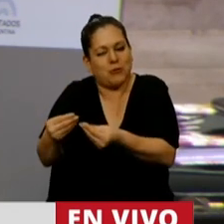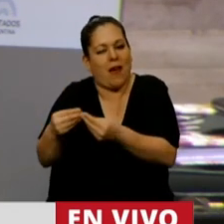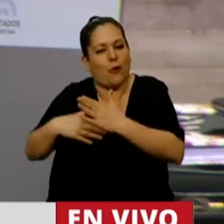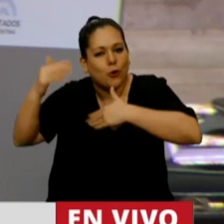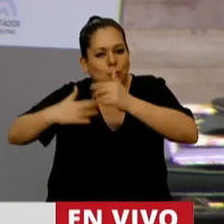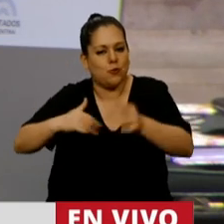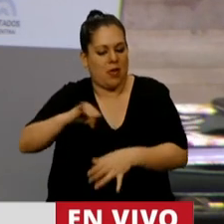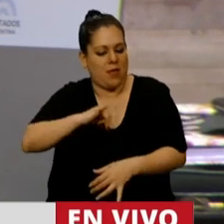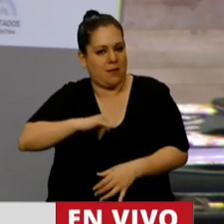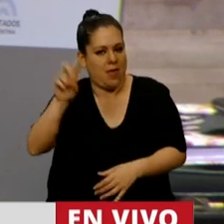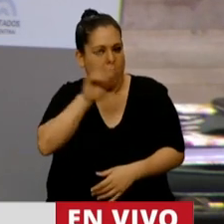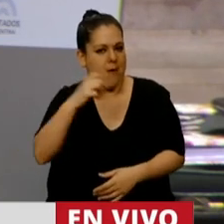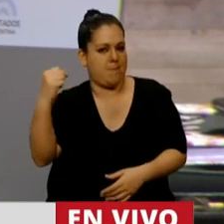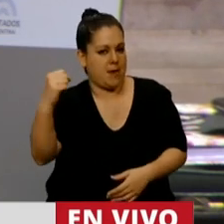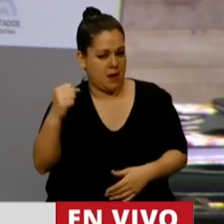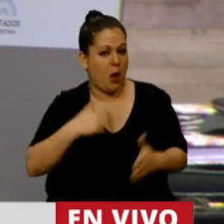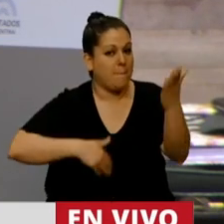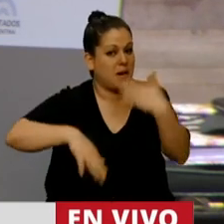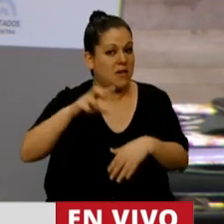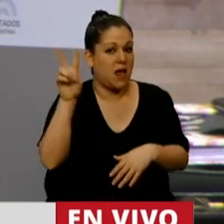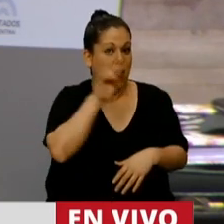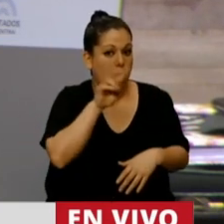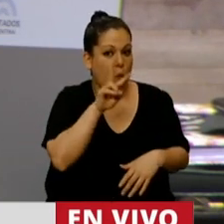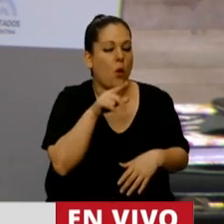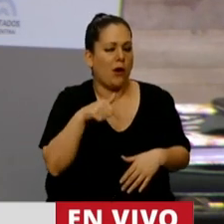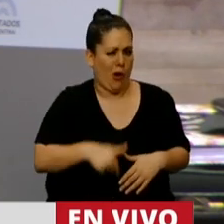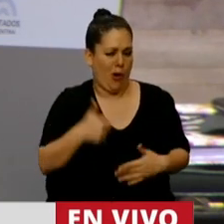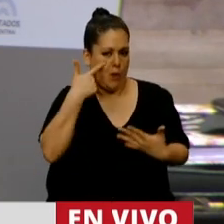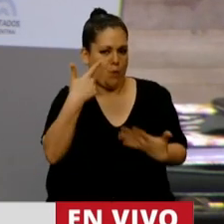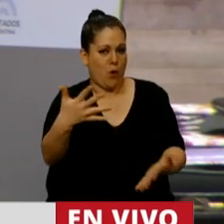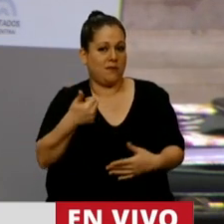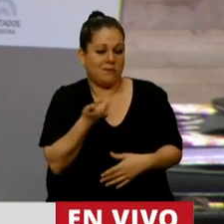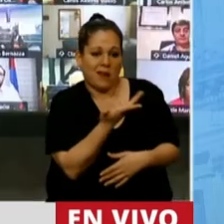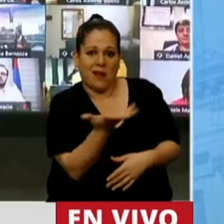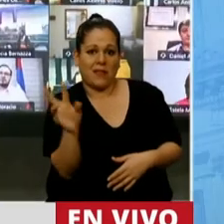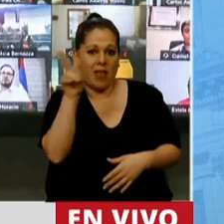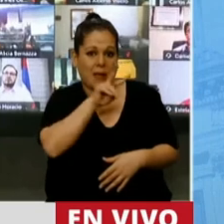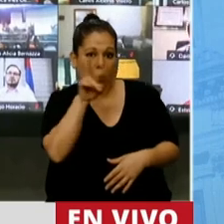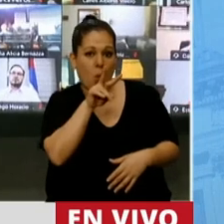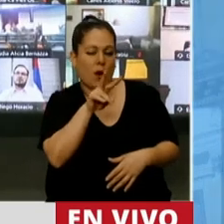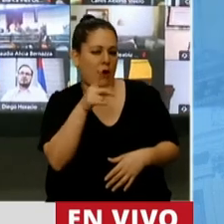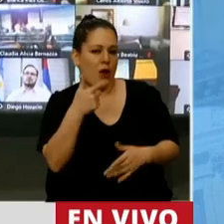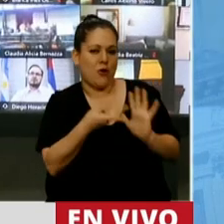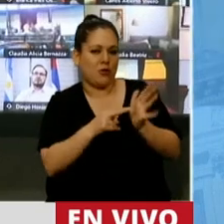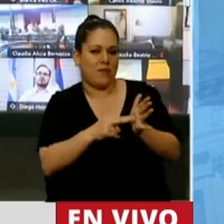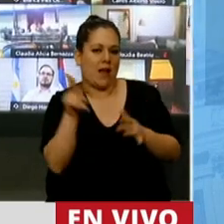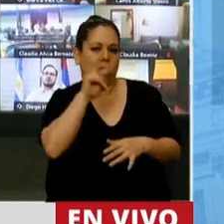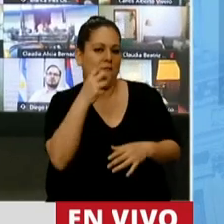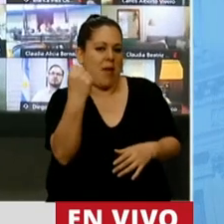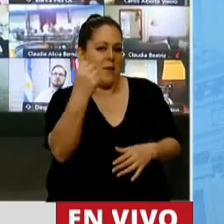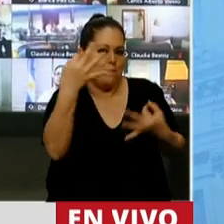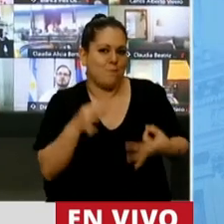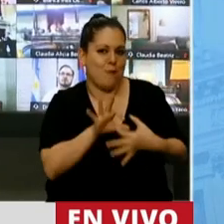que la cantidad de mujeres, lo decimos siempre, pero se demuestra hoy acá, la cantidad de mujeres no significa que asuman mujeres feministas.